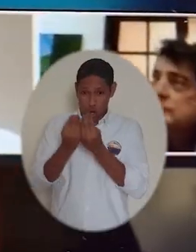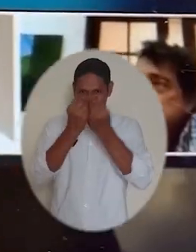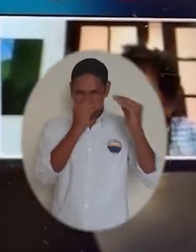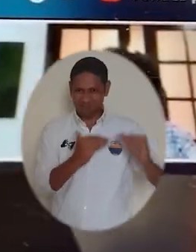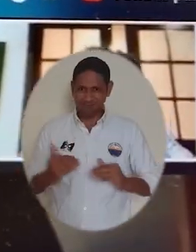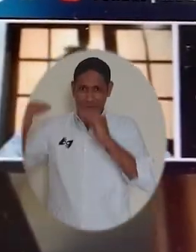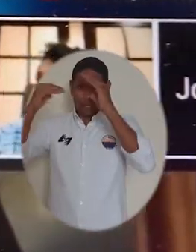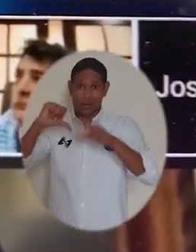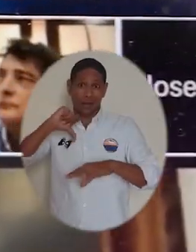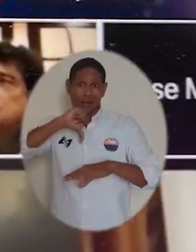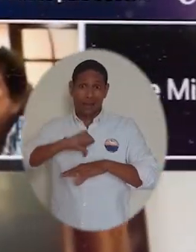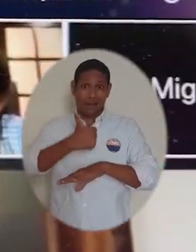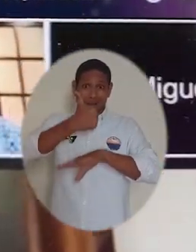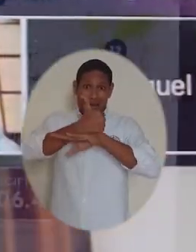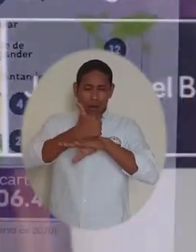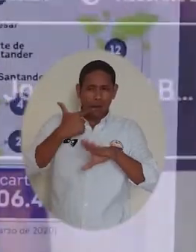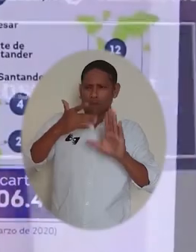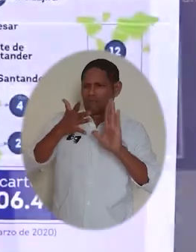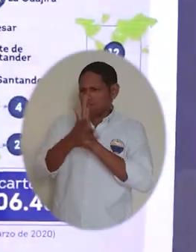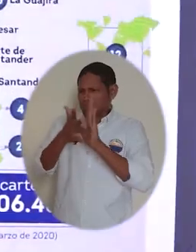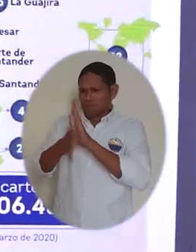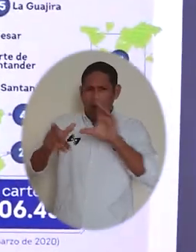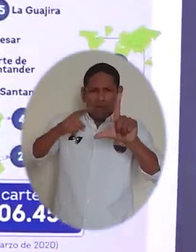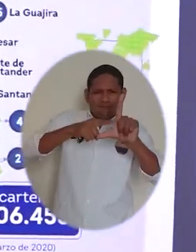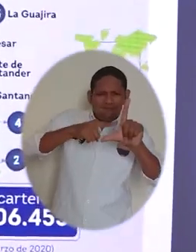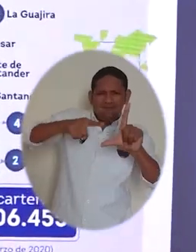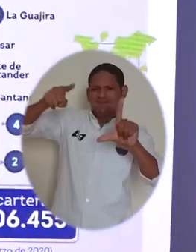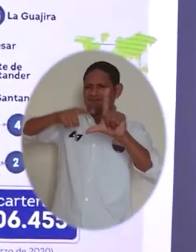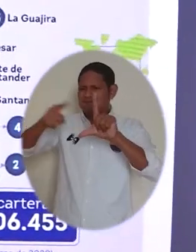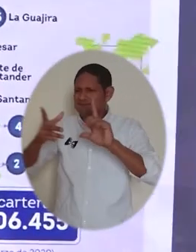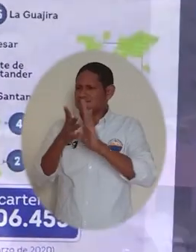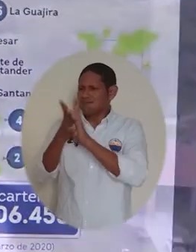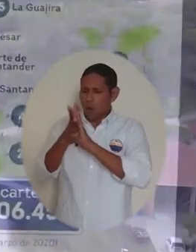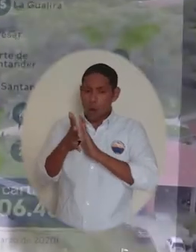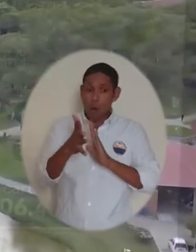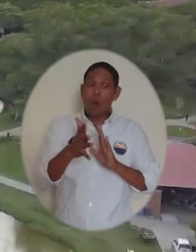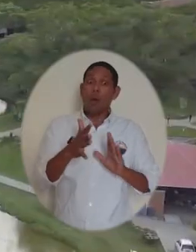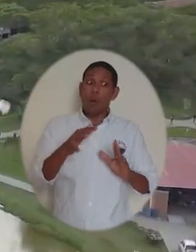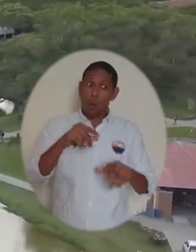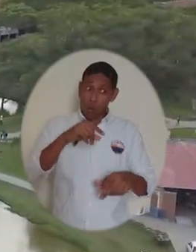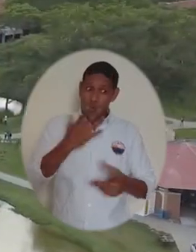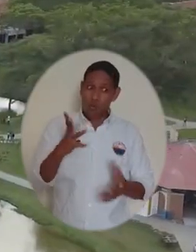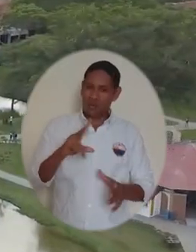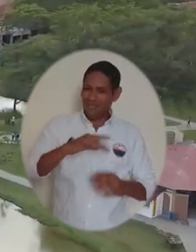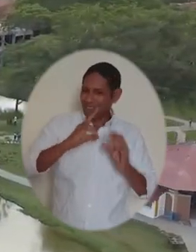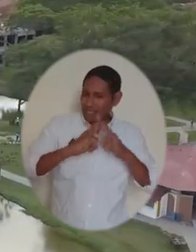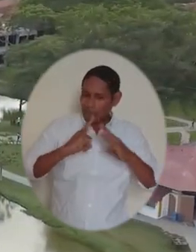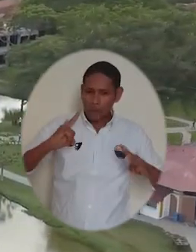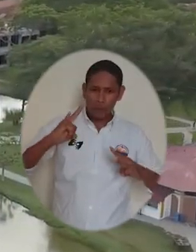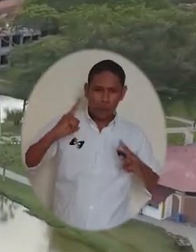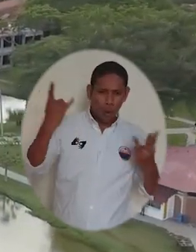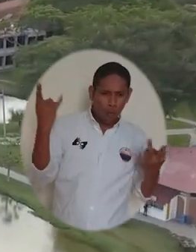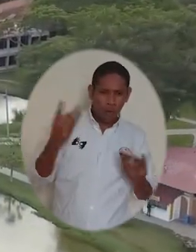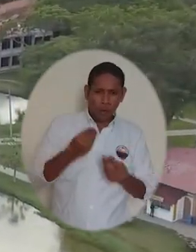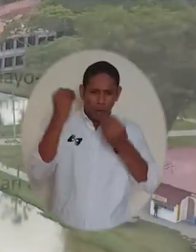virtual del Consejo Superior, durante la que el rector Pablo Vera Salazar presentó escenarios financieros en los cuales la universidad sacrificaría parte